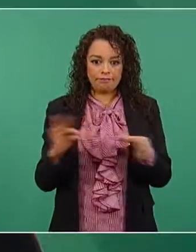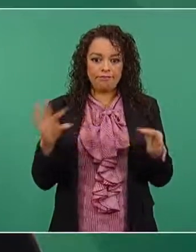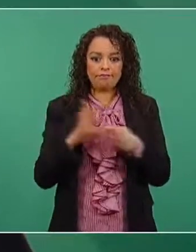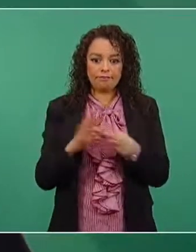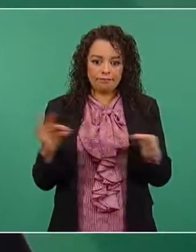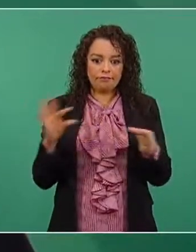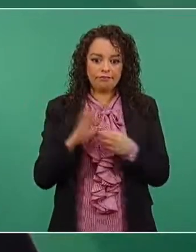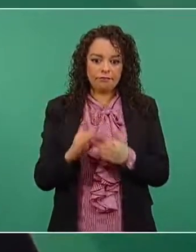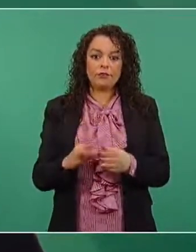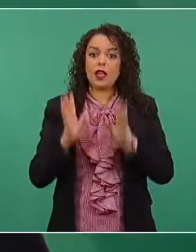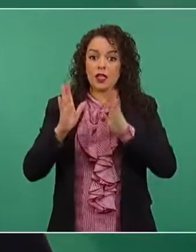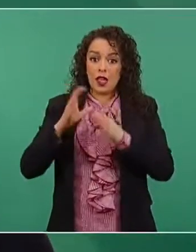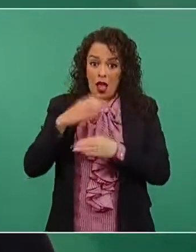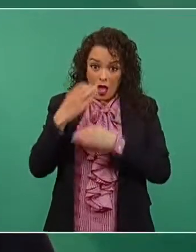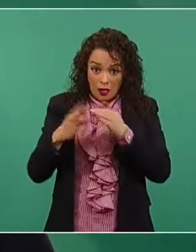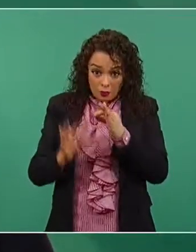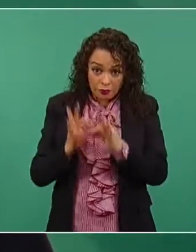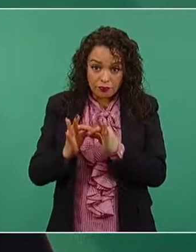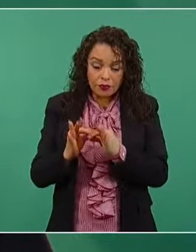Ya me regreso, mañana.